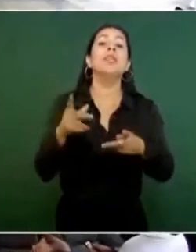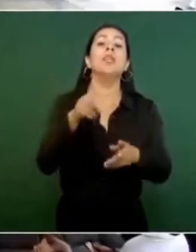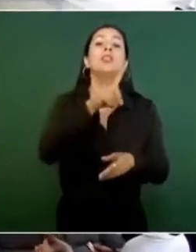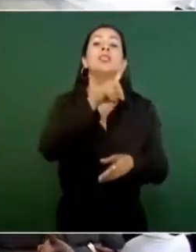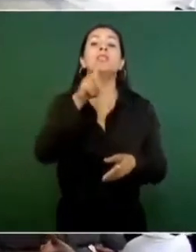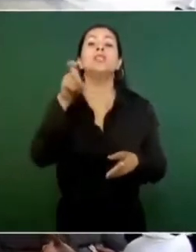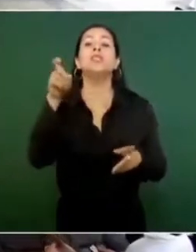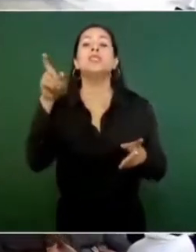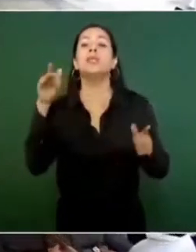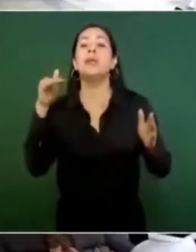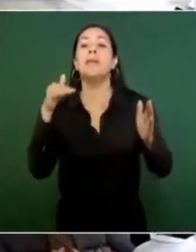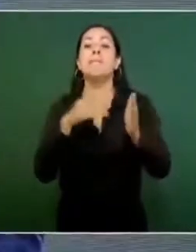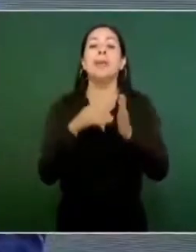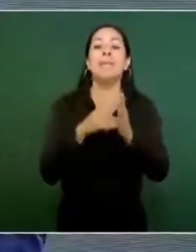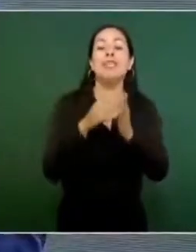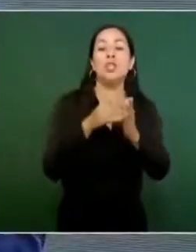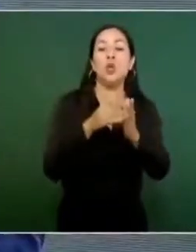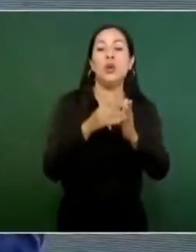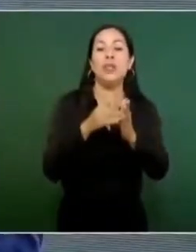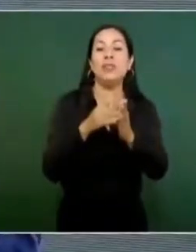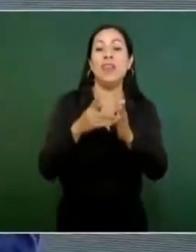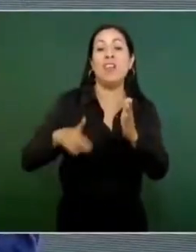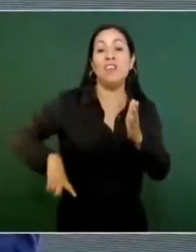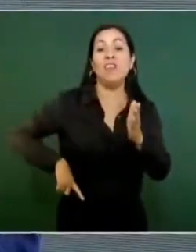mil millones de pesos al gobierno.